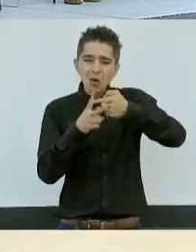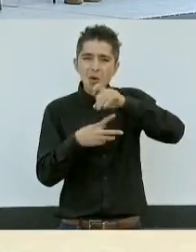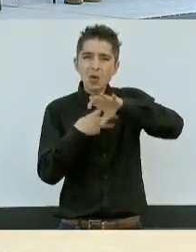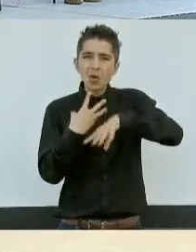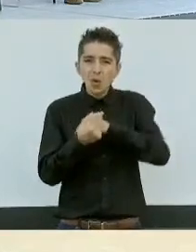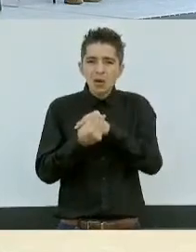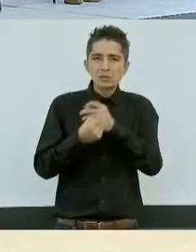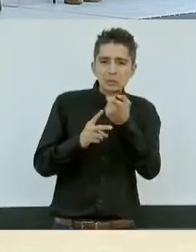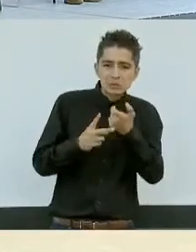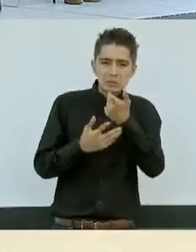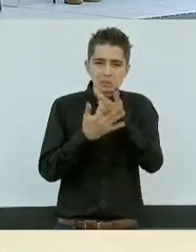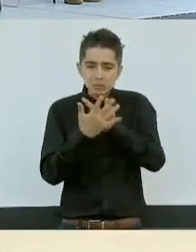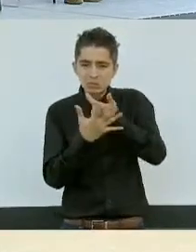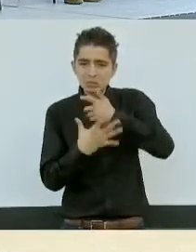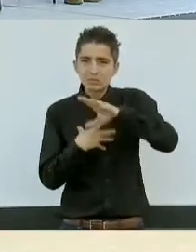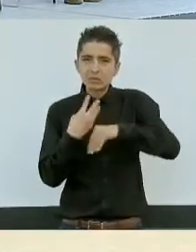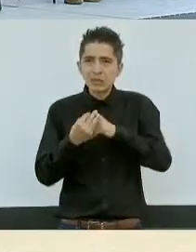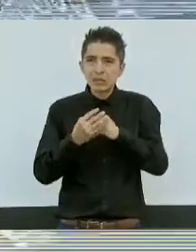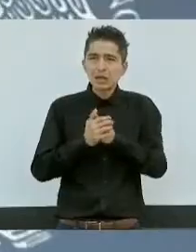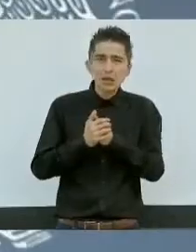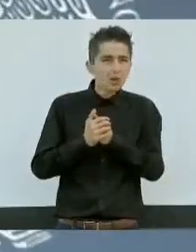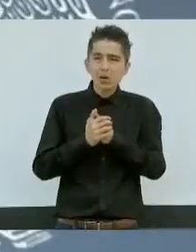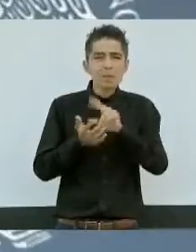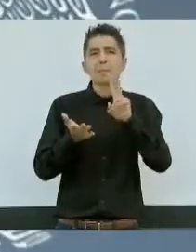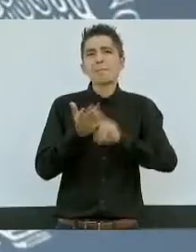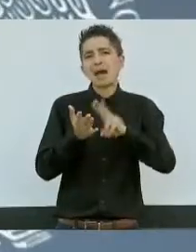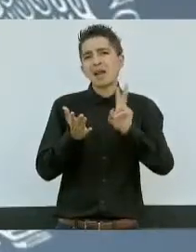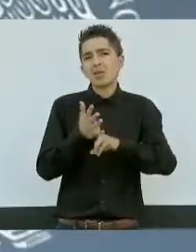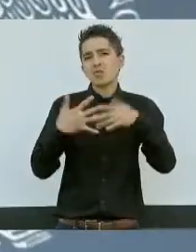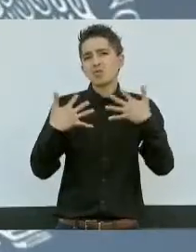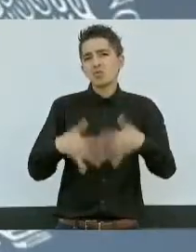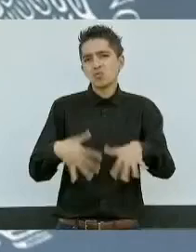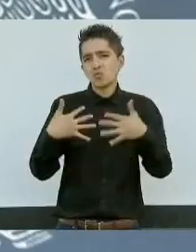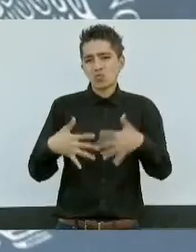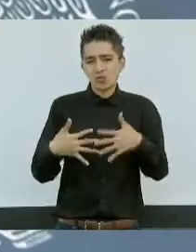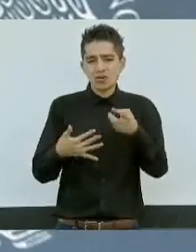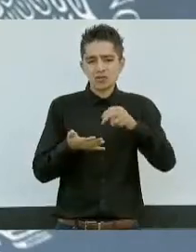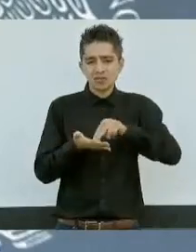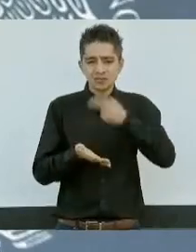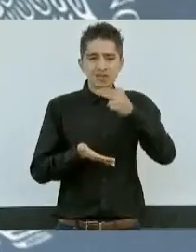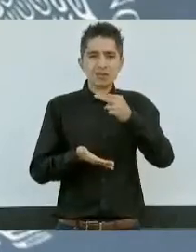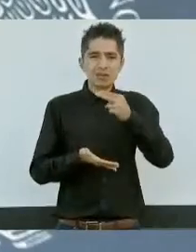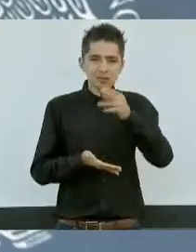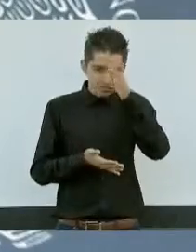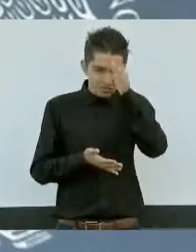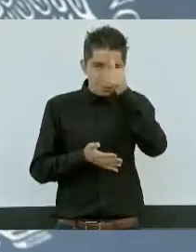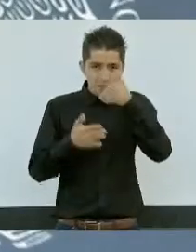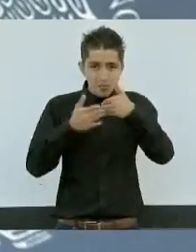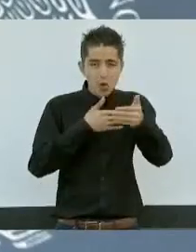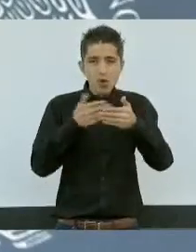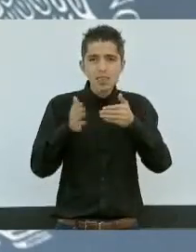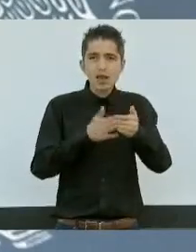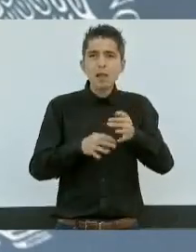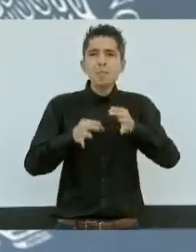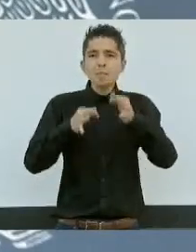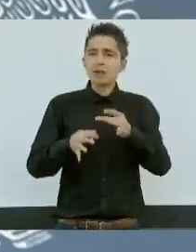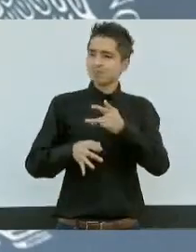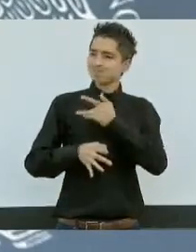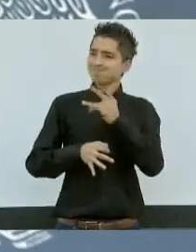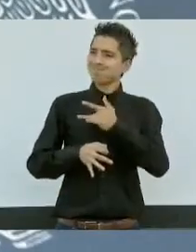financiero, el valor que tiene este hecho es un modelo que dé certeza